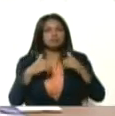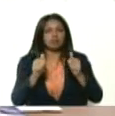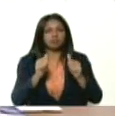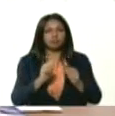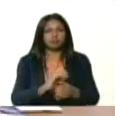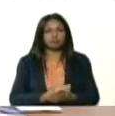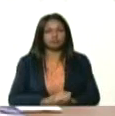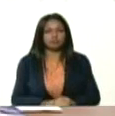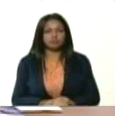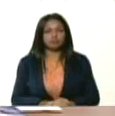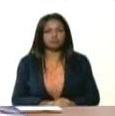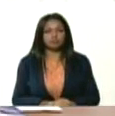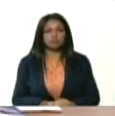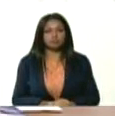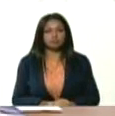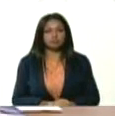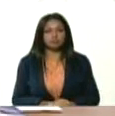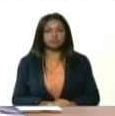salvos.